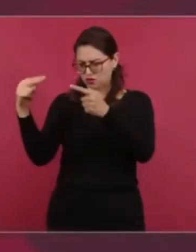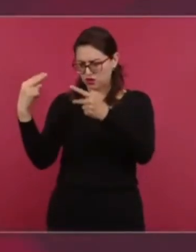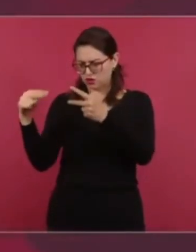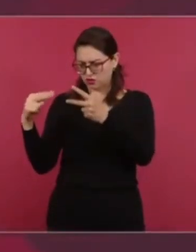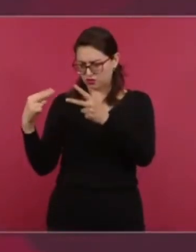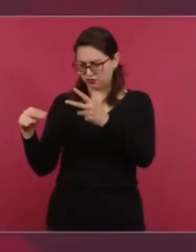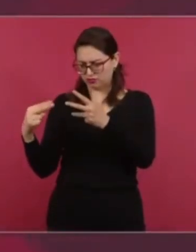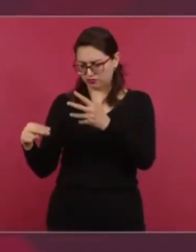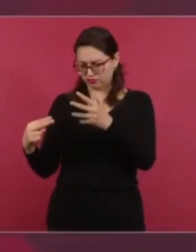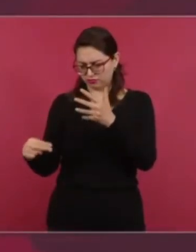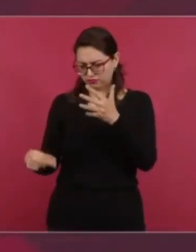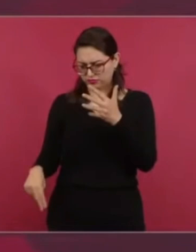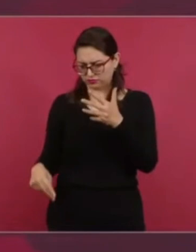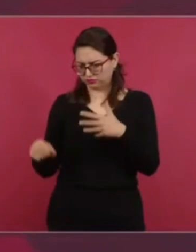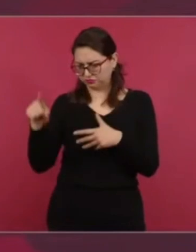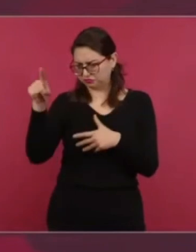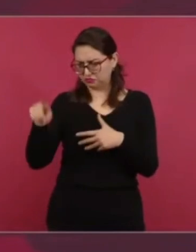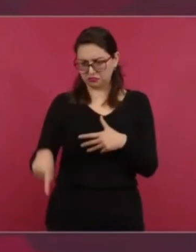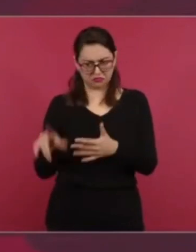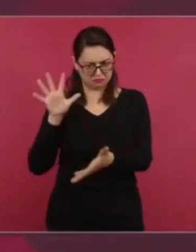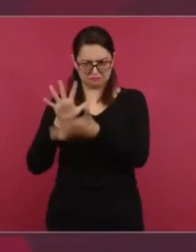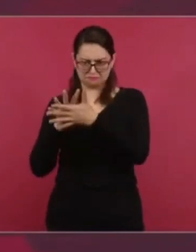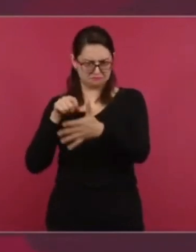que estaban libres.